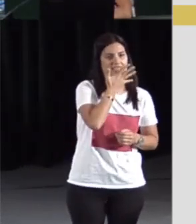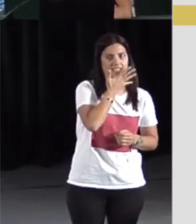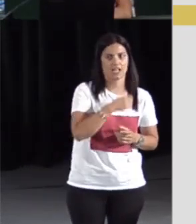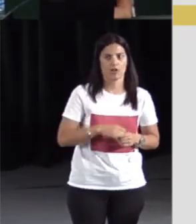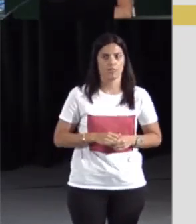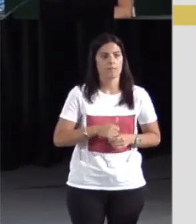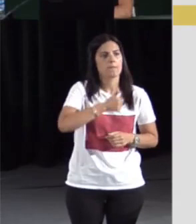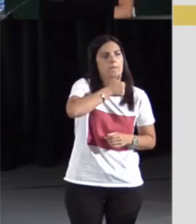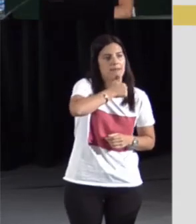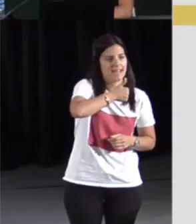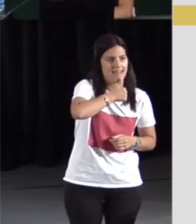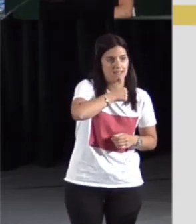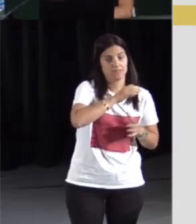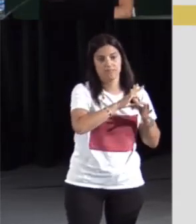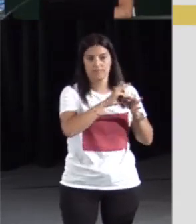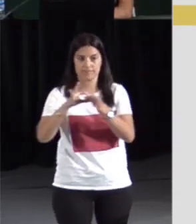caso, pera,